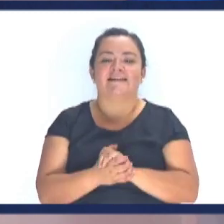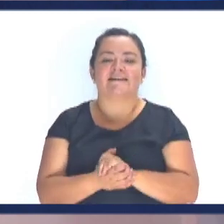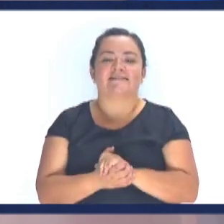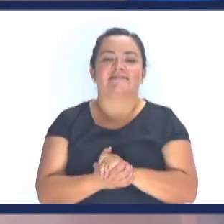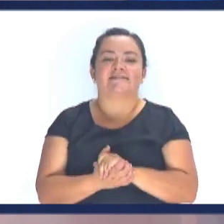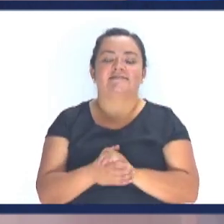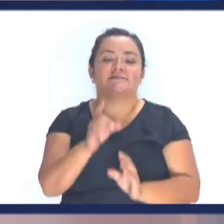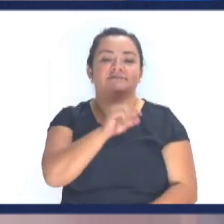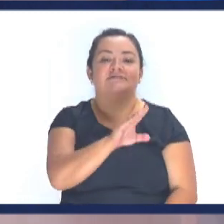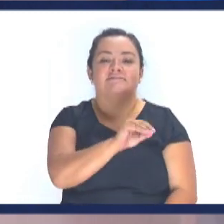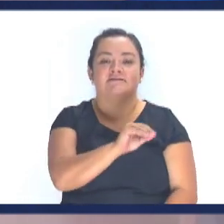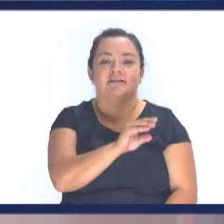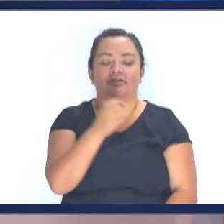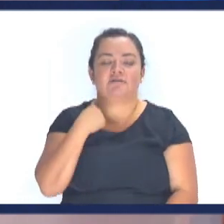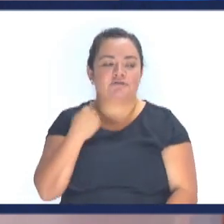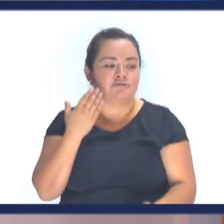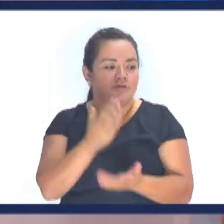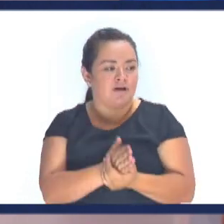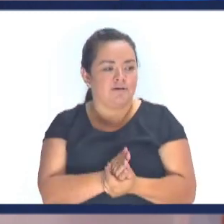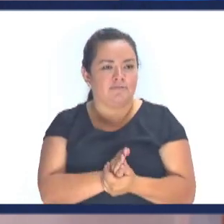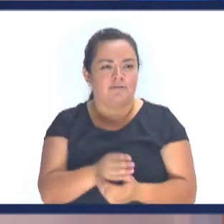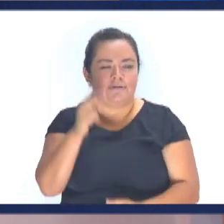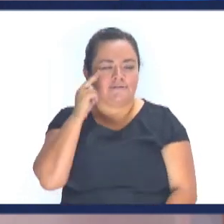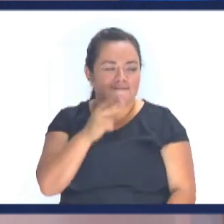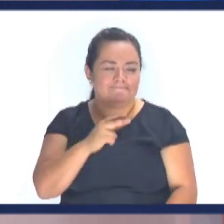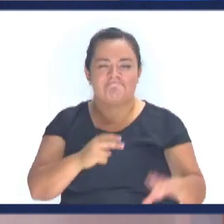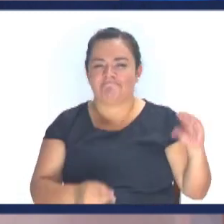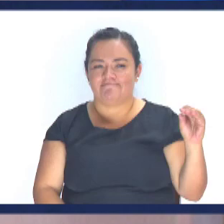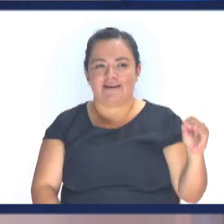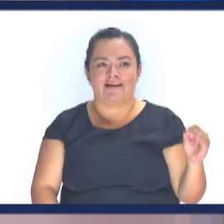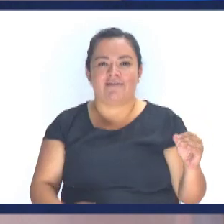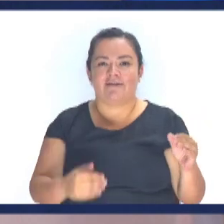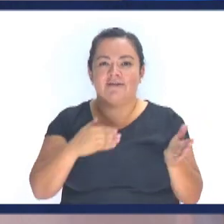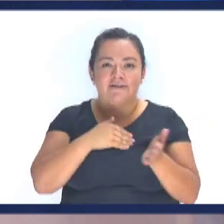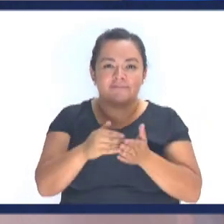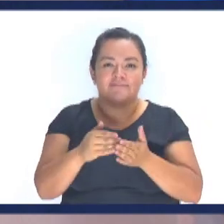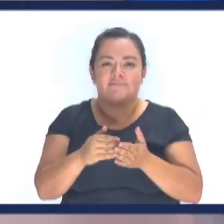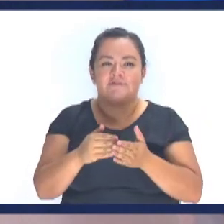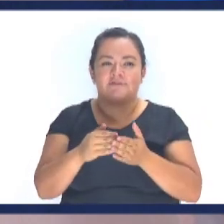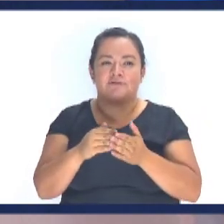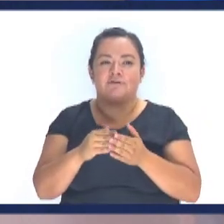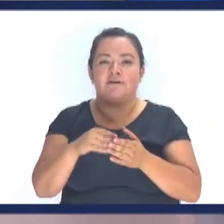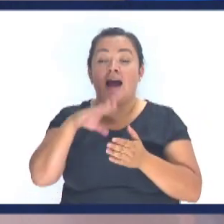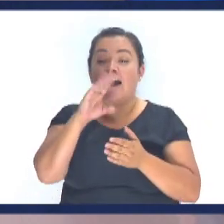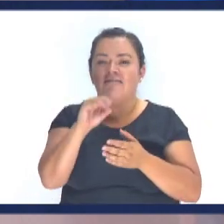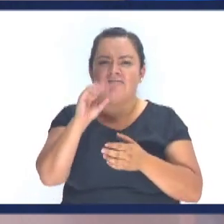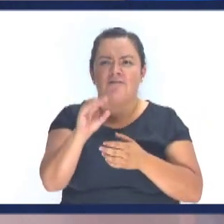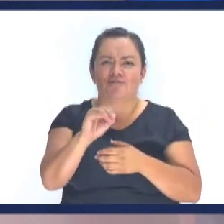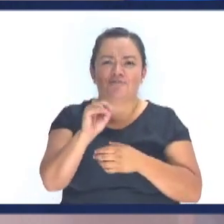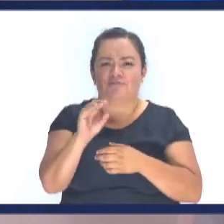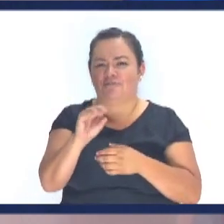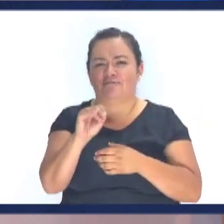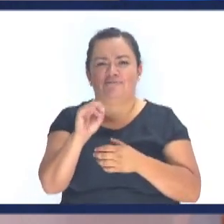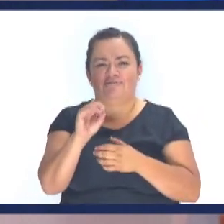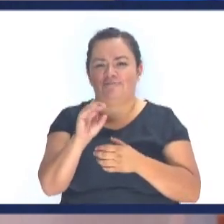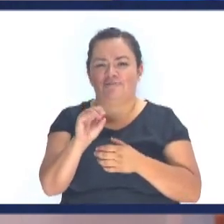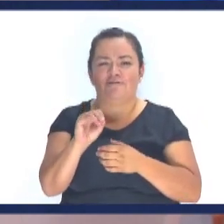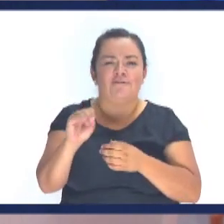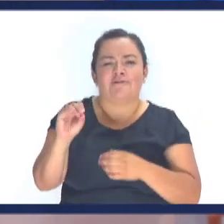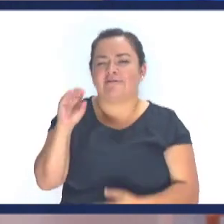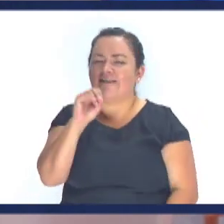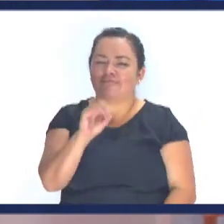Dino se llama el perro Y cuando llegamos Ese perro comenzó a latir A ladrar Digo yo A latir Dicen otros